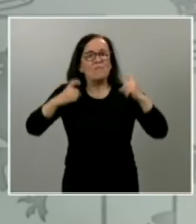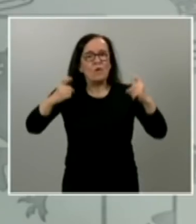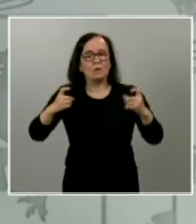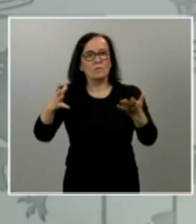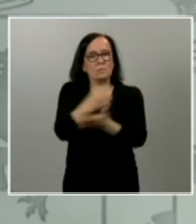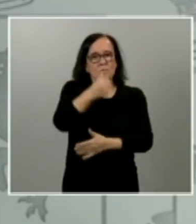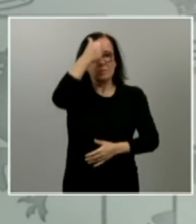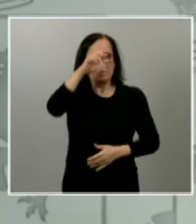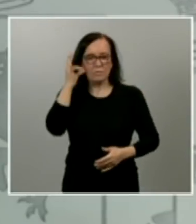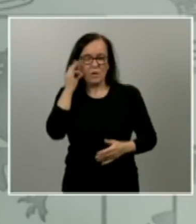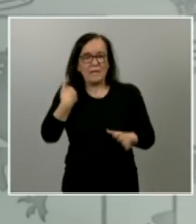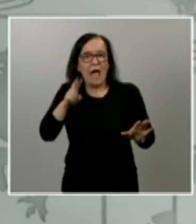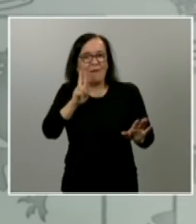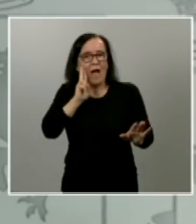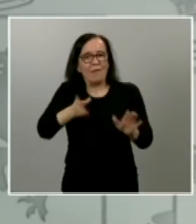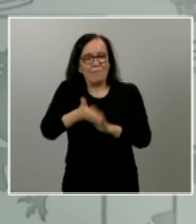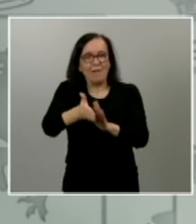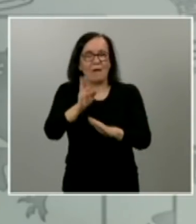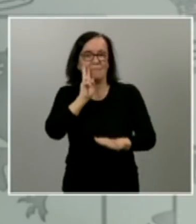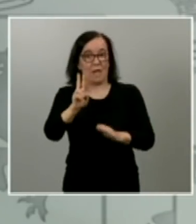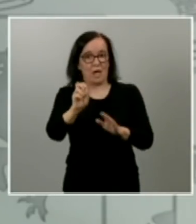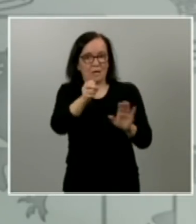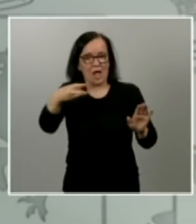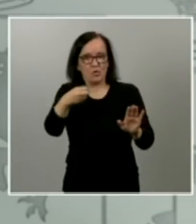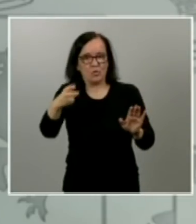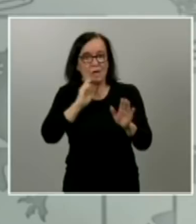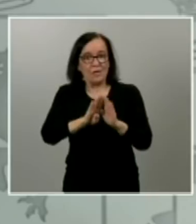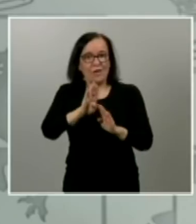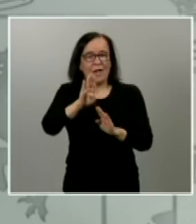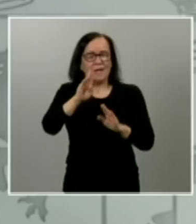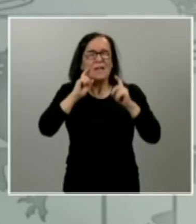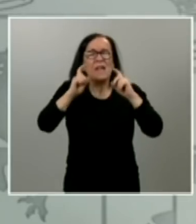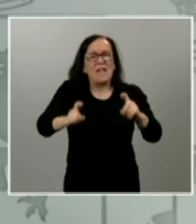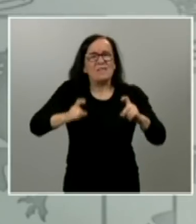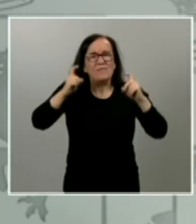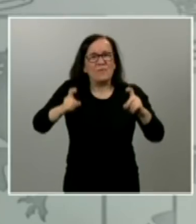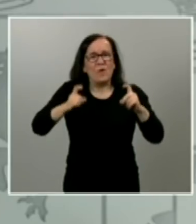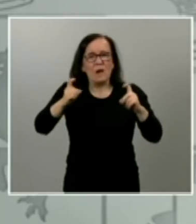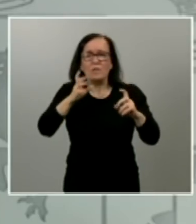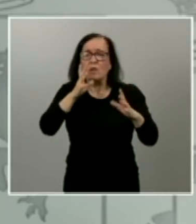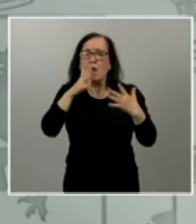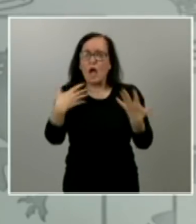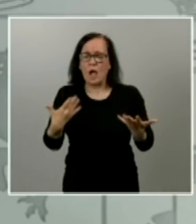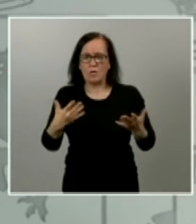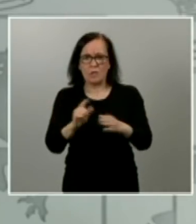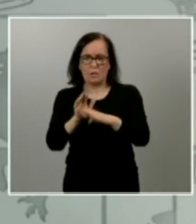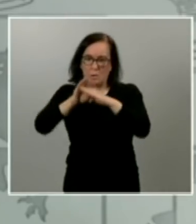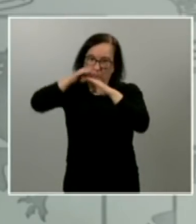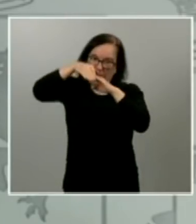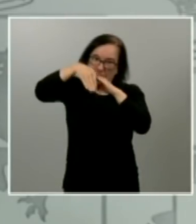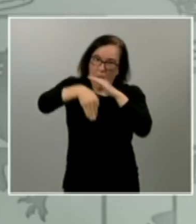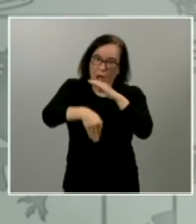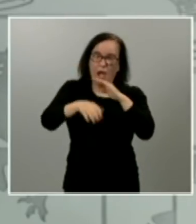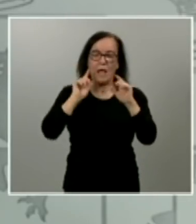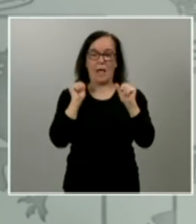resultados así que ahora después de tanto esfuerzo tenemos al alcance doblegar la curva iniciar el